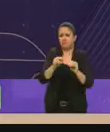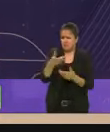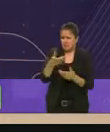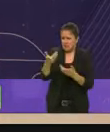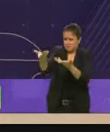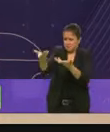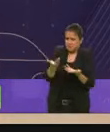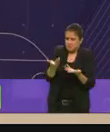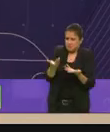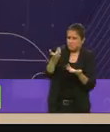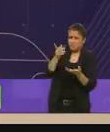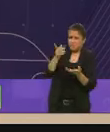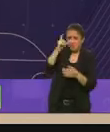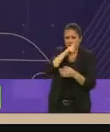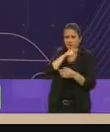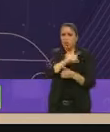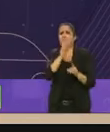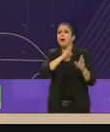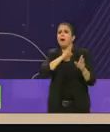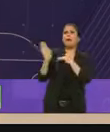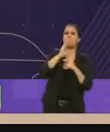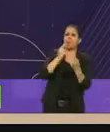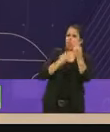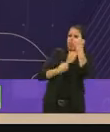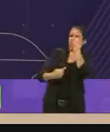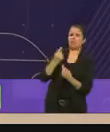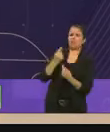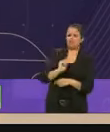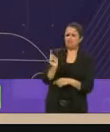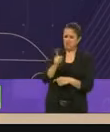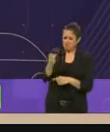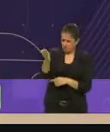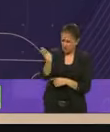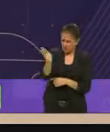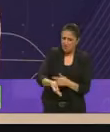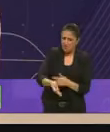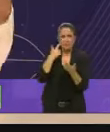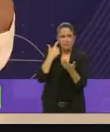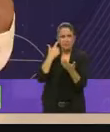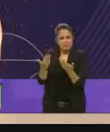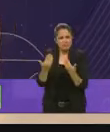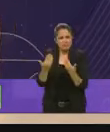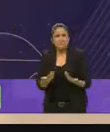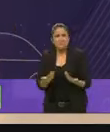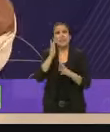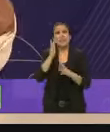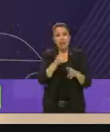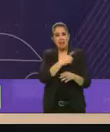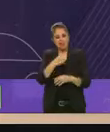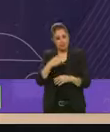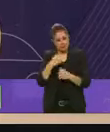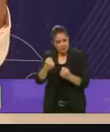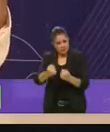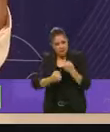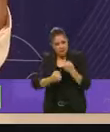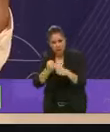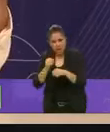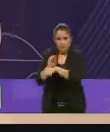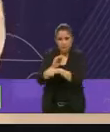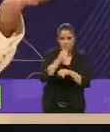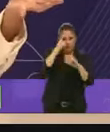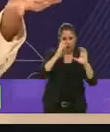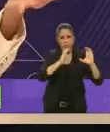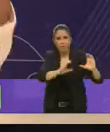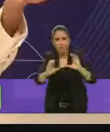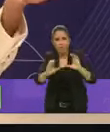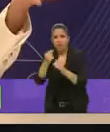Un sistema público de cuidados que es exitoso y que hay que mejorarlo y que hay que fortalecerlo y que hay que hacerlo